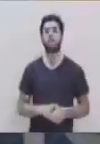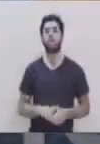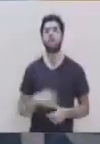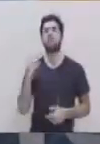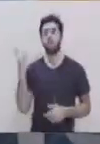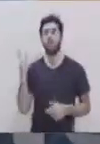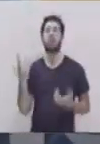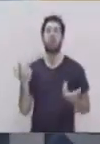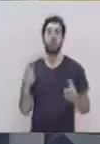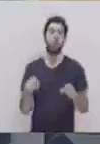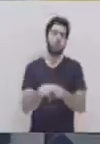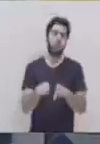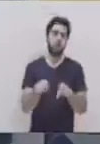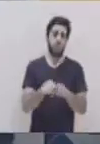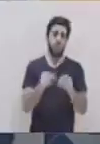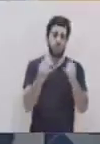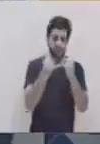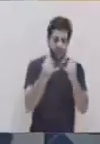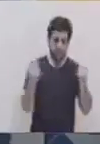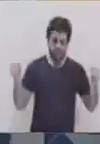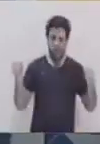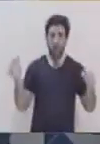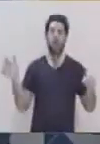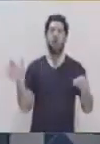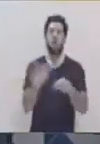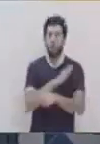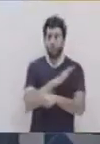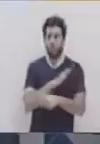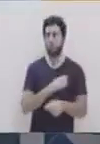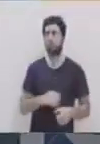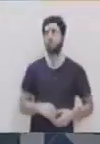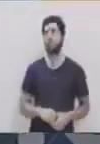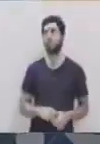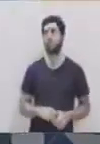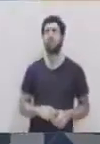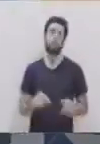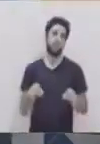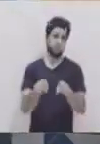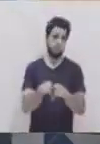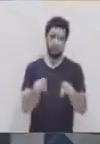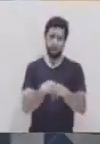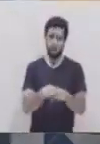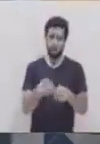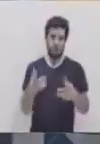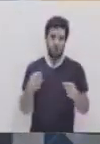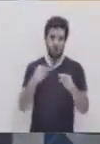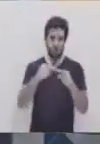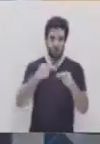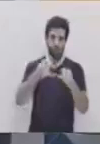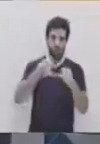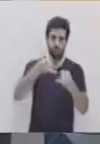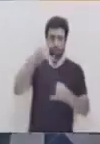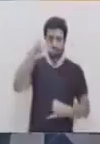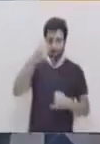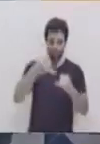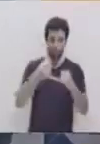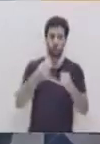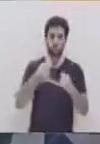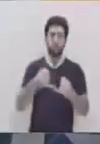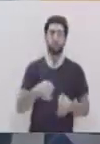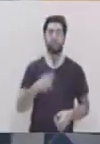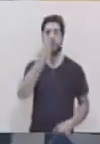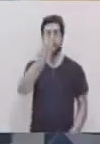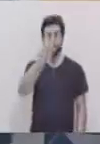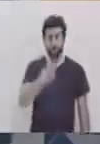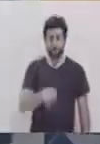Que conforma nuestra línea completa. Nuestra línea completa. Y de igual manera vamos a medir sobre